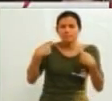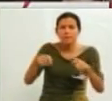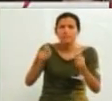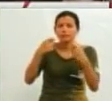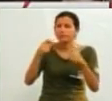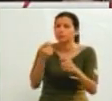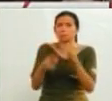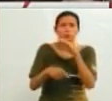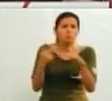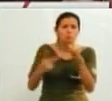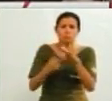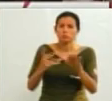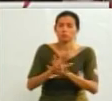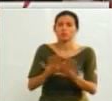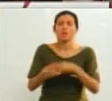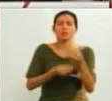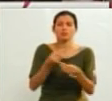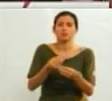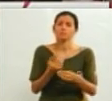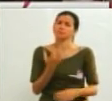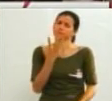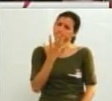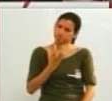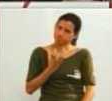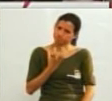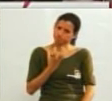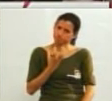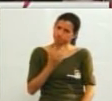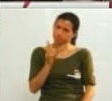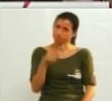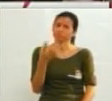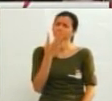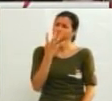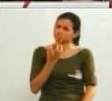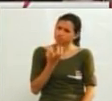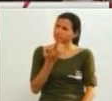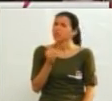Mira, esa cosa, la tristeza, ¿no?